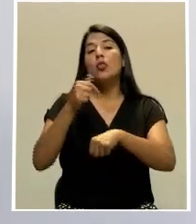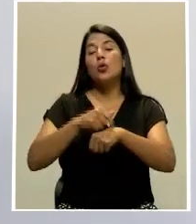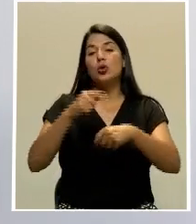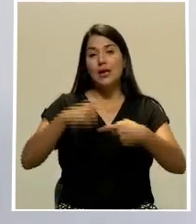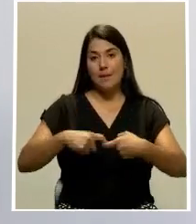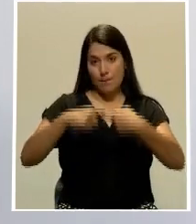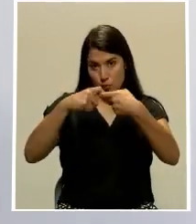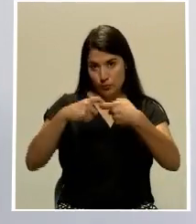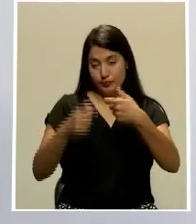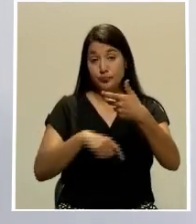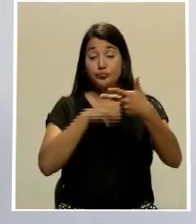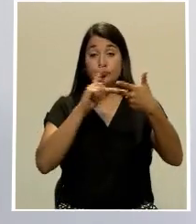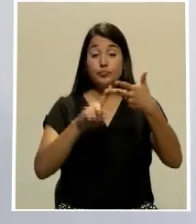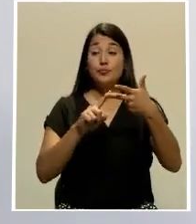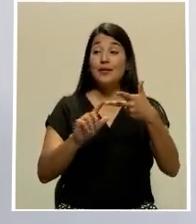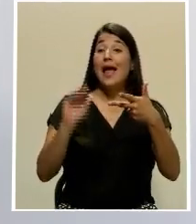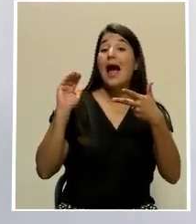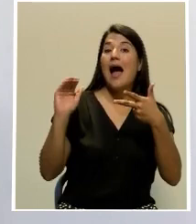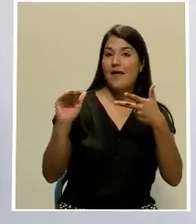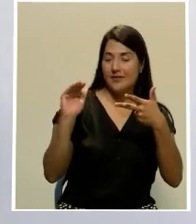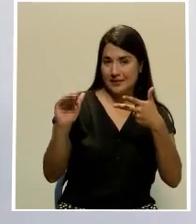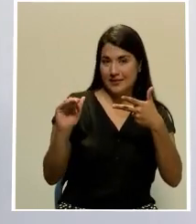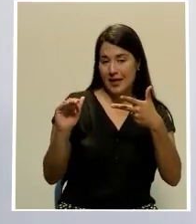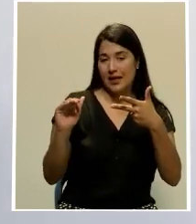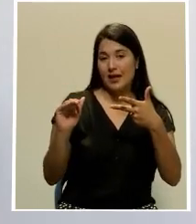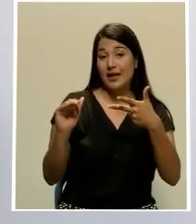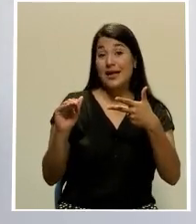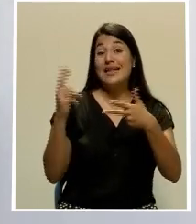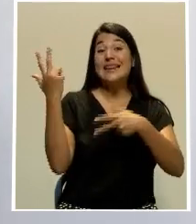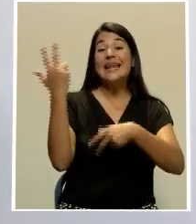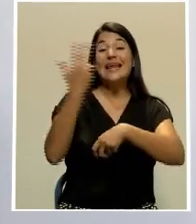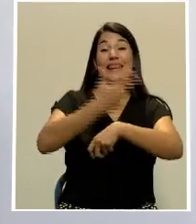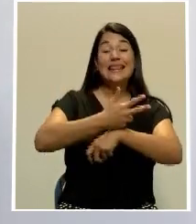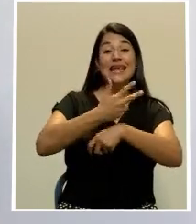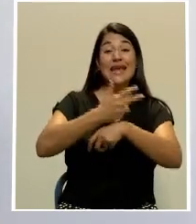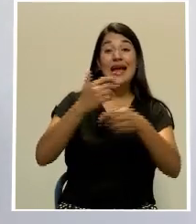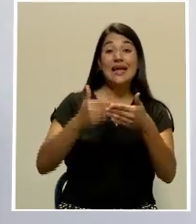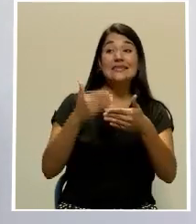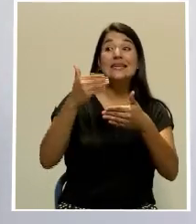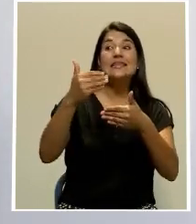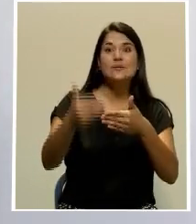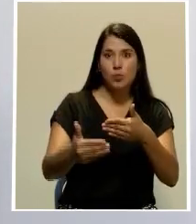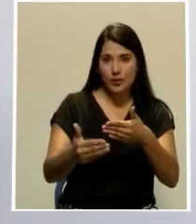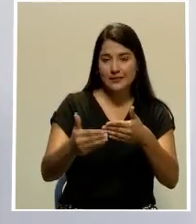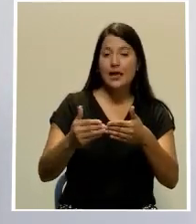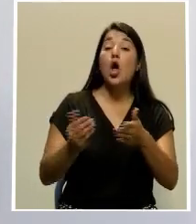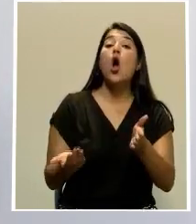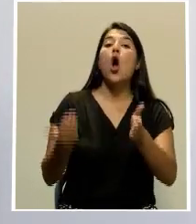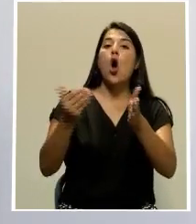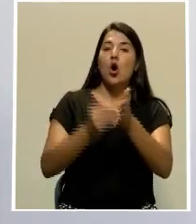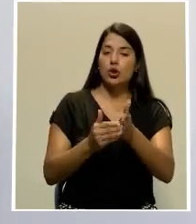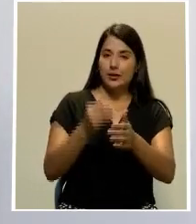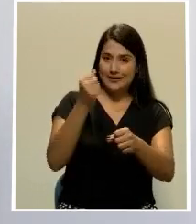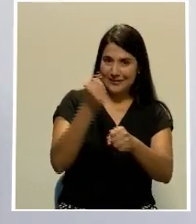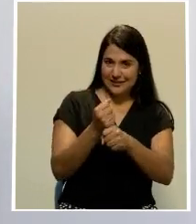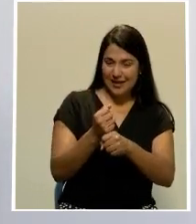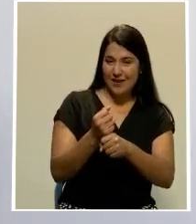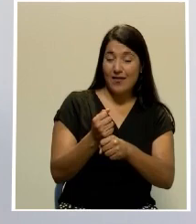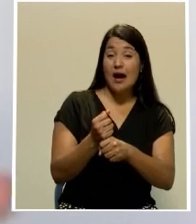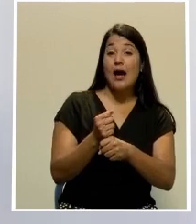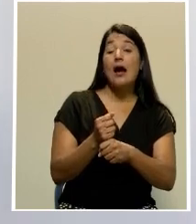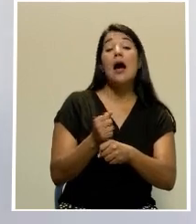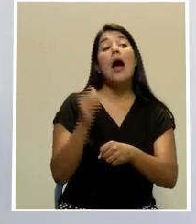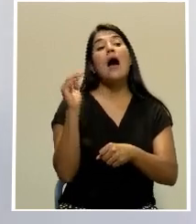y dos, avisarle en los tres días siguientes a la reanudación al Ministerio de Trabajo